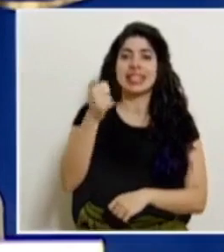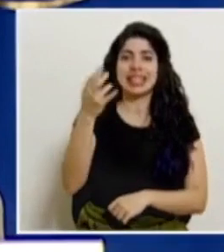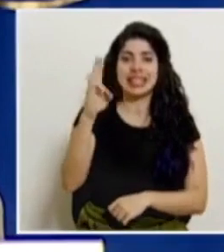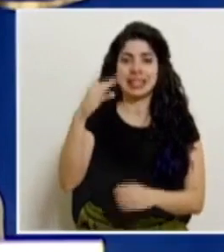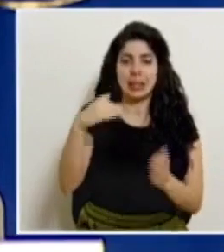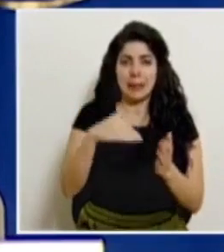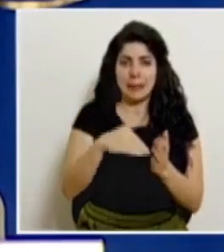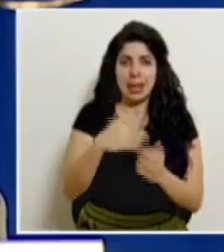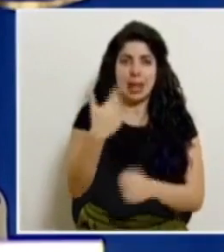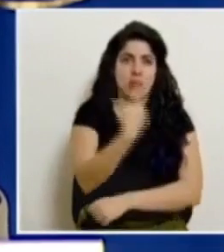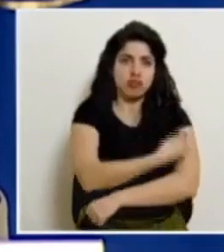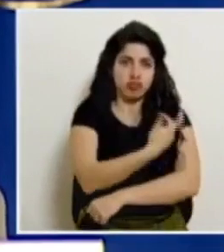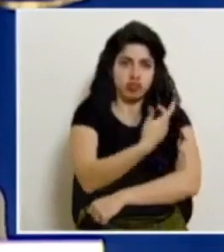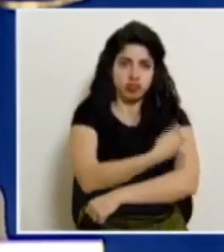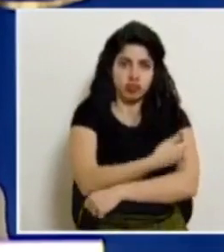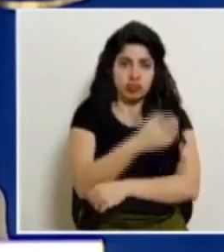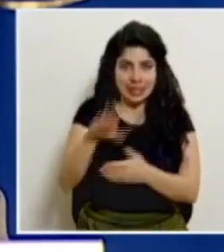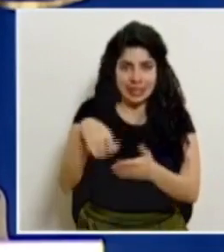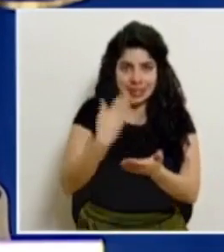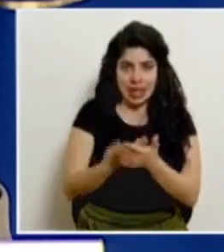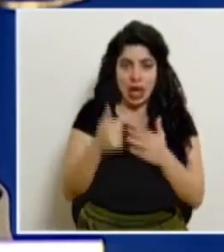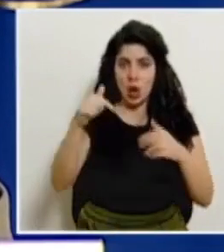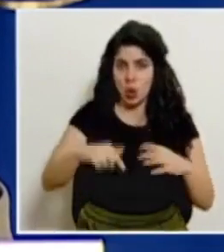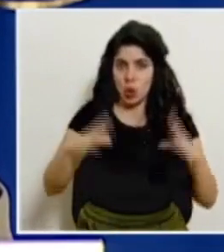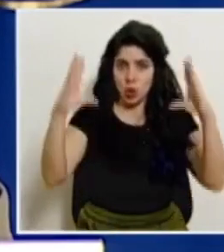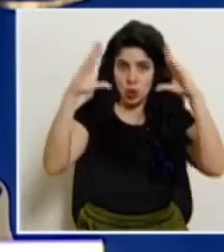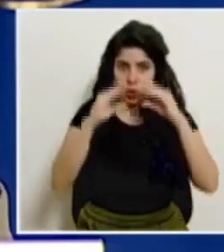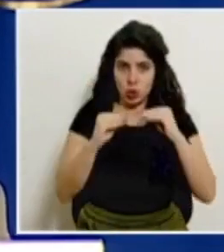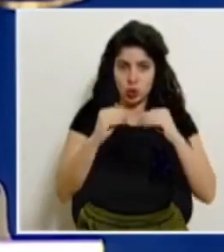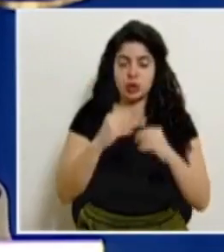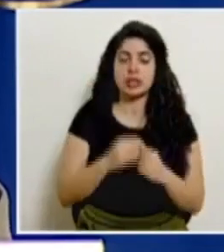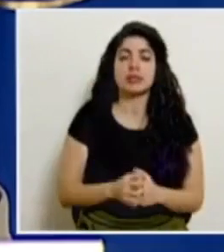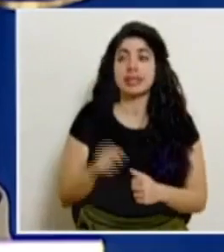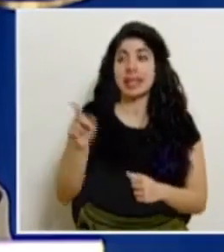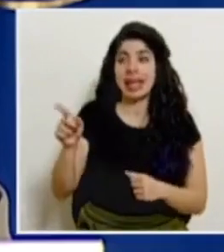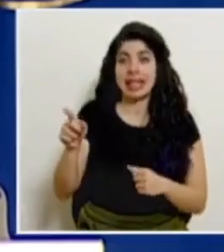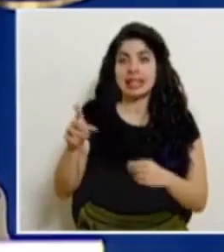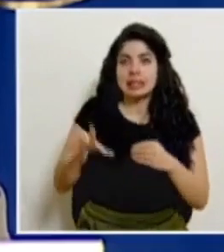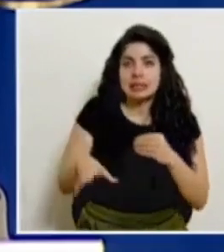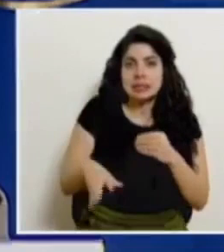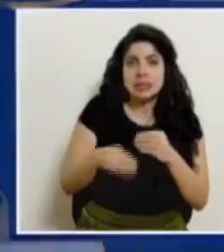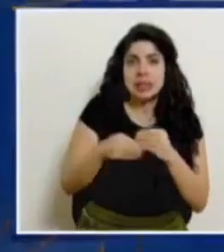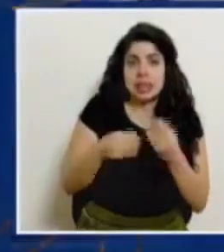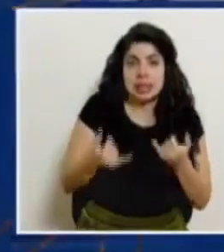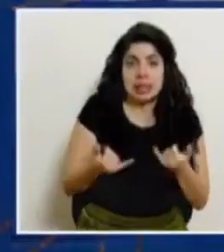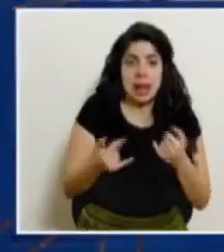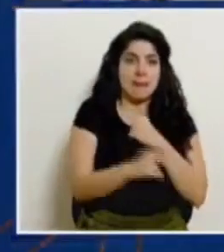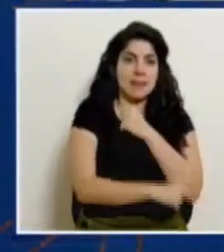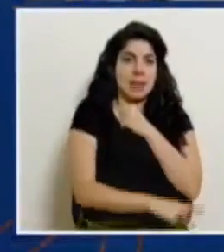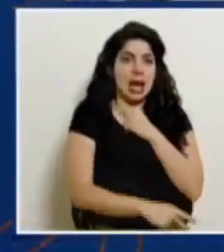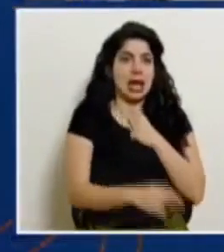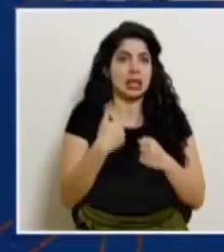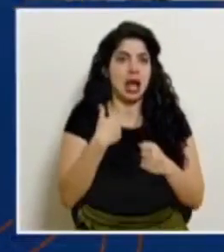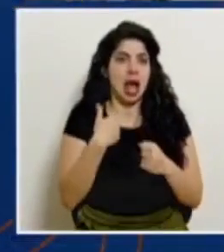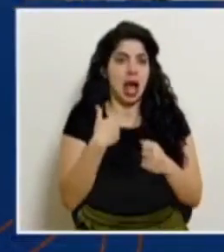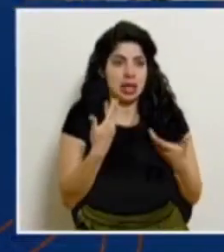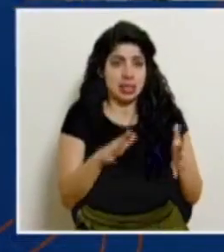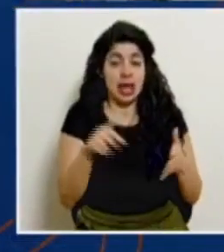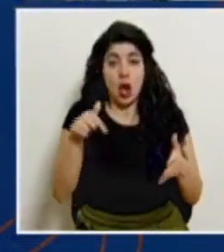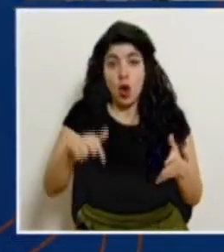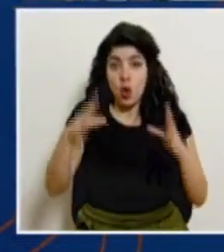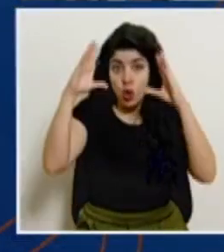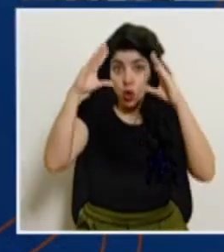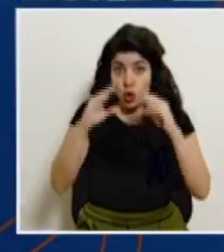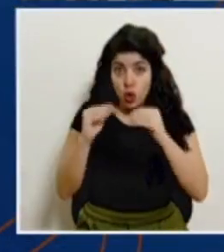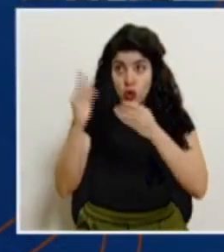dosis aproximadamente llegan esta noche, sumando lo que ya está en el país y lo que llega esta